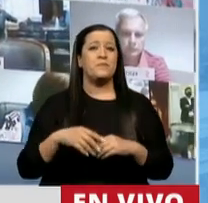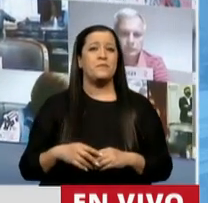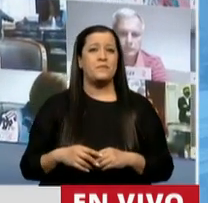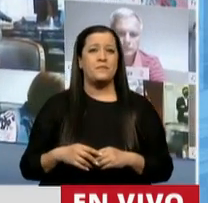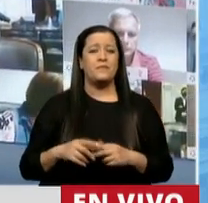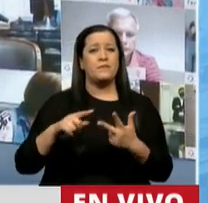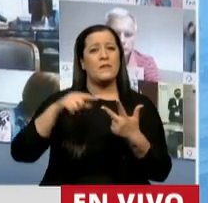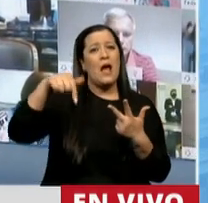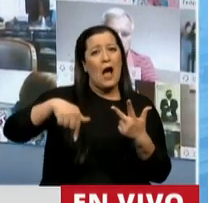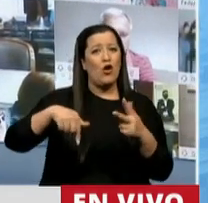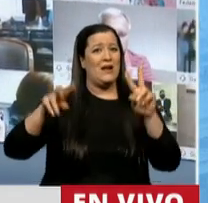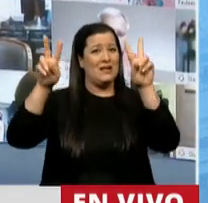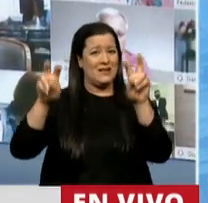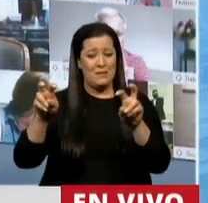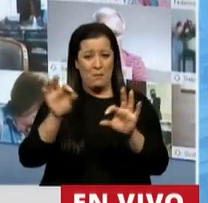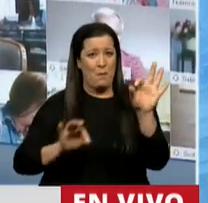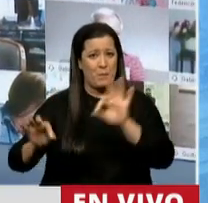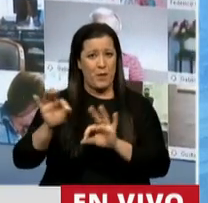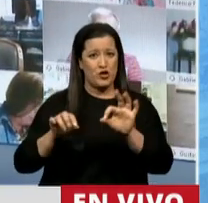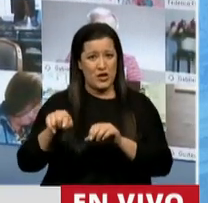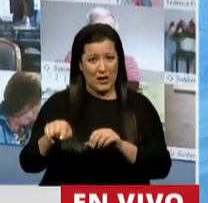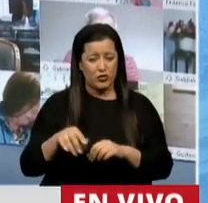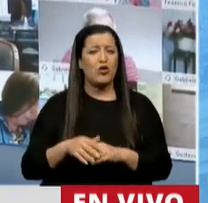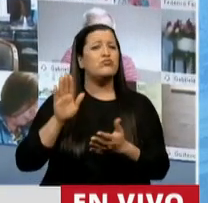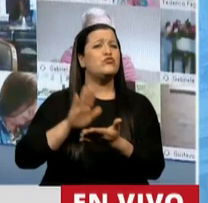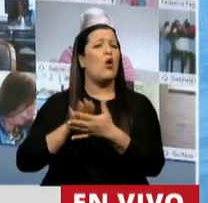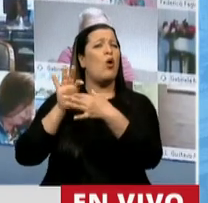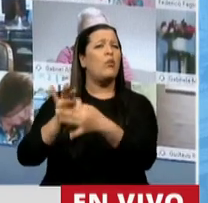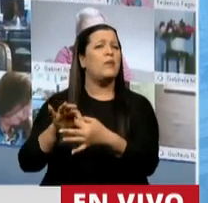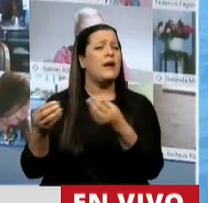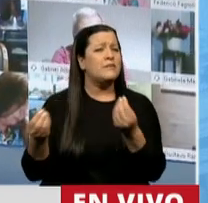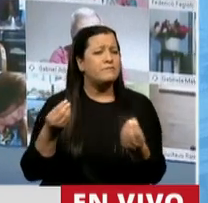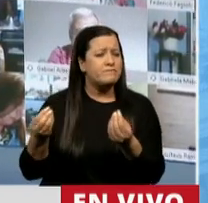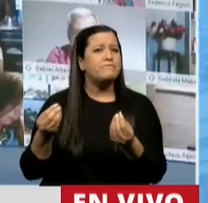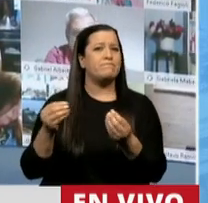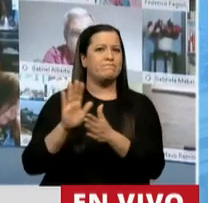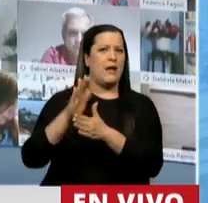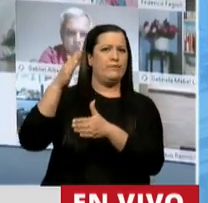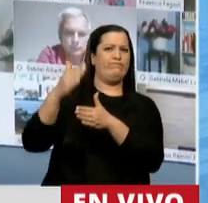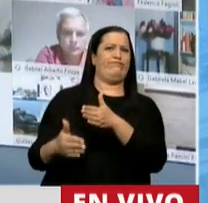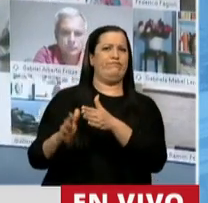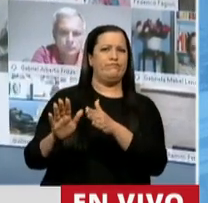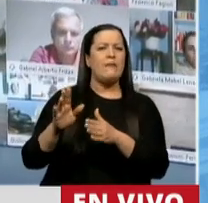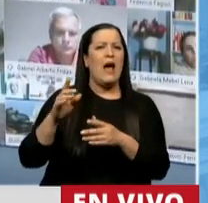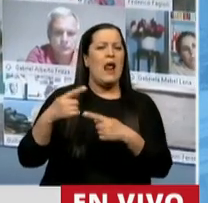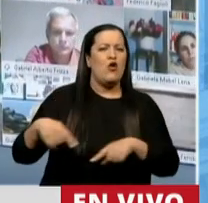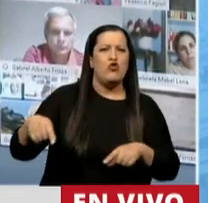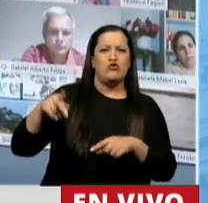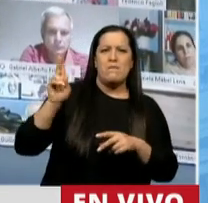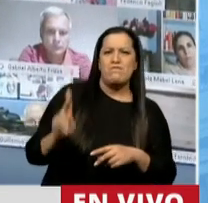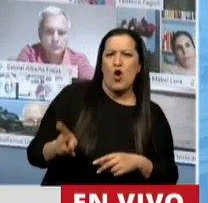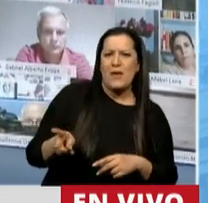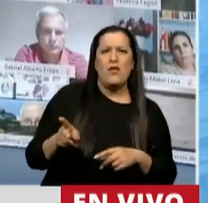tratando este proyecto puntual relacionado con la limitación, la prohibición de la